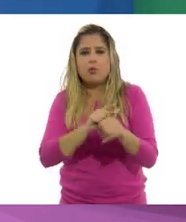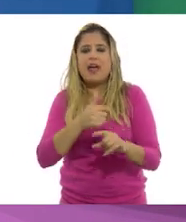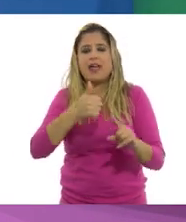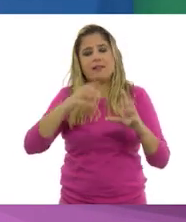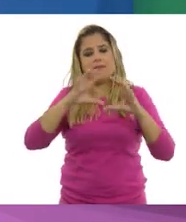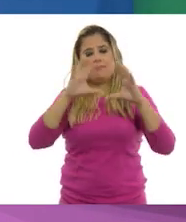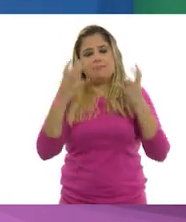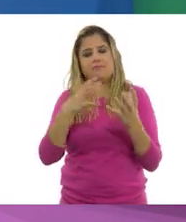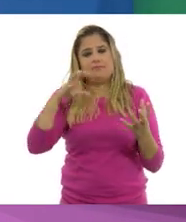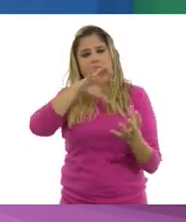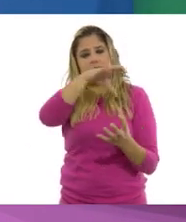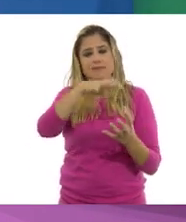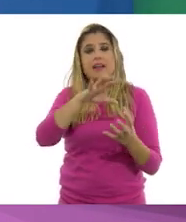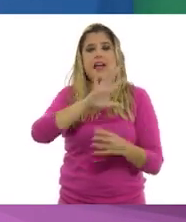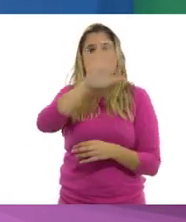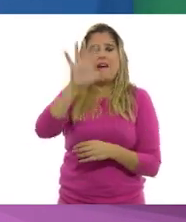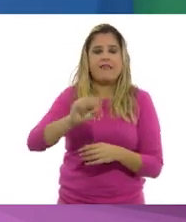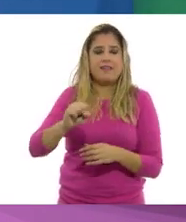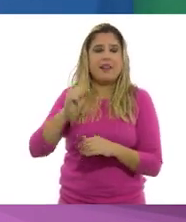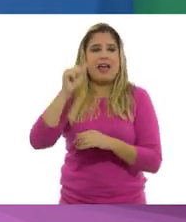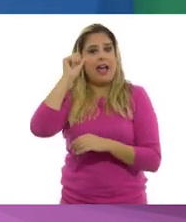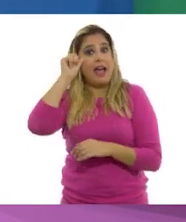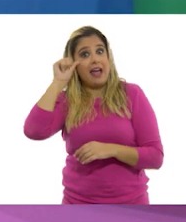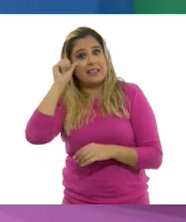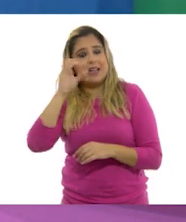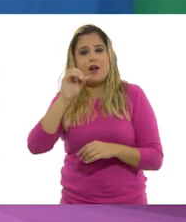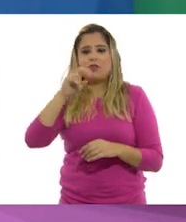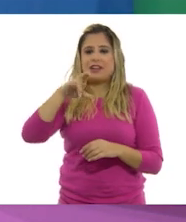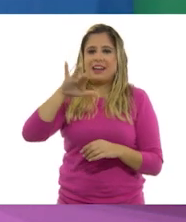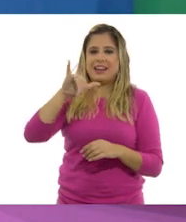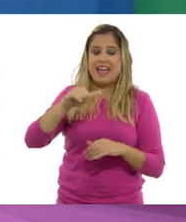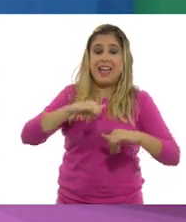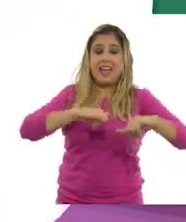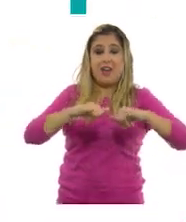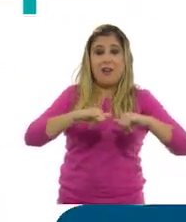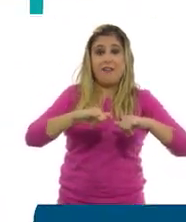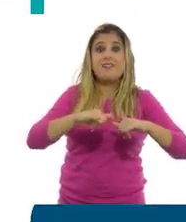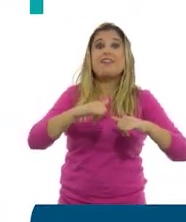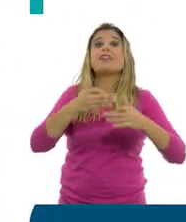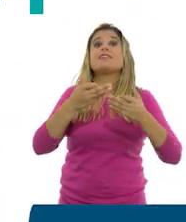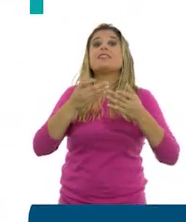continentes, África, Asia y Oceanía. Geografía quinto grado.